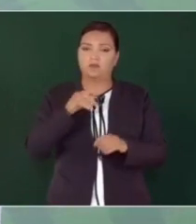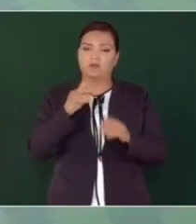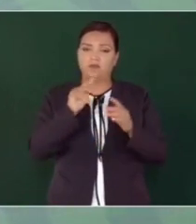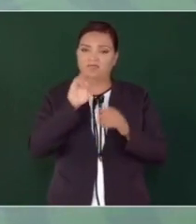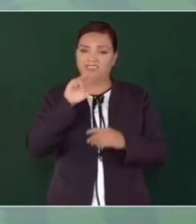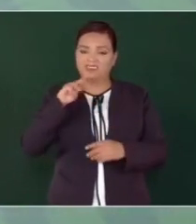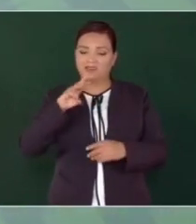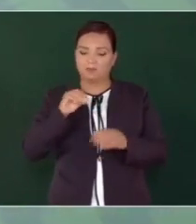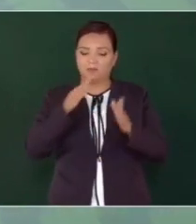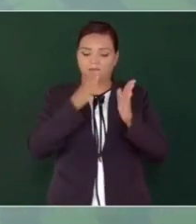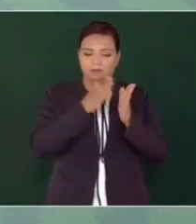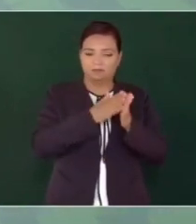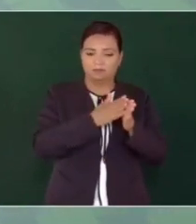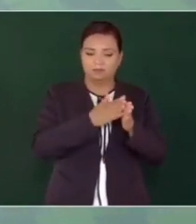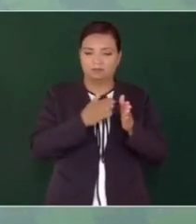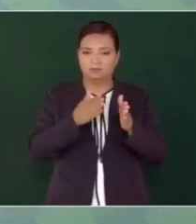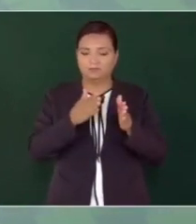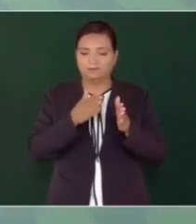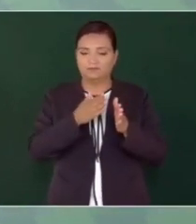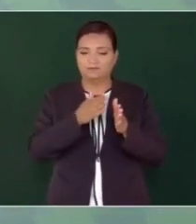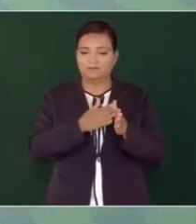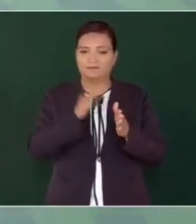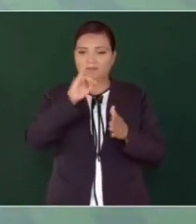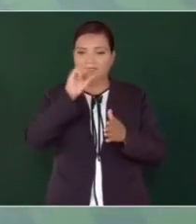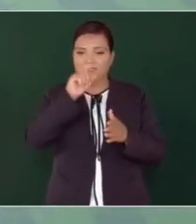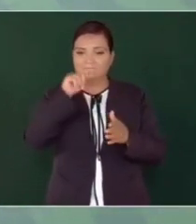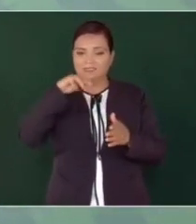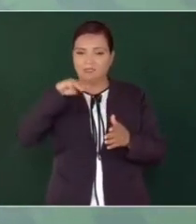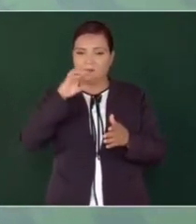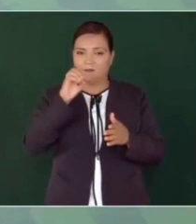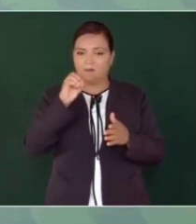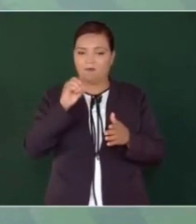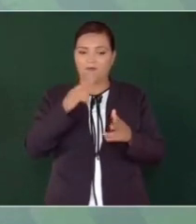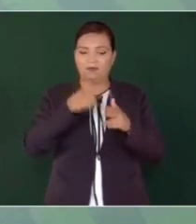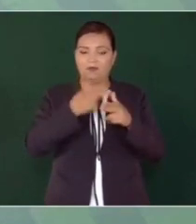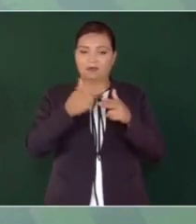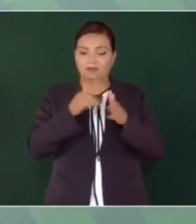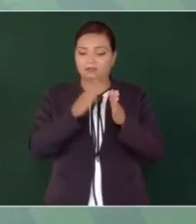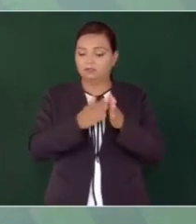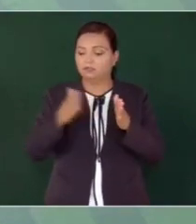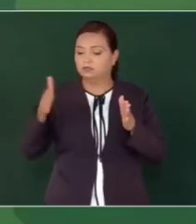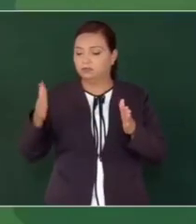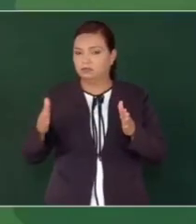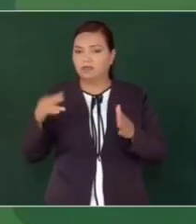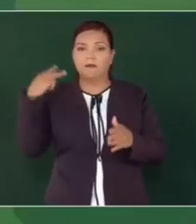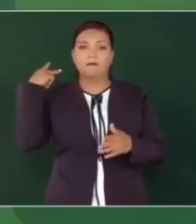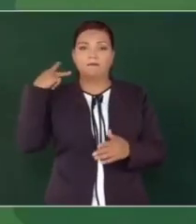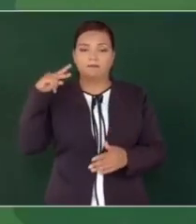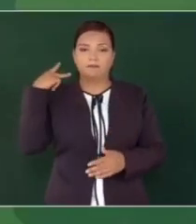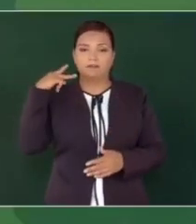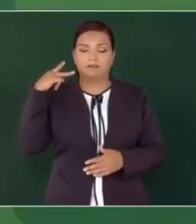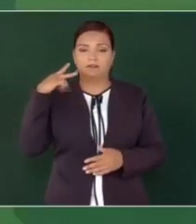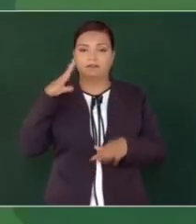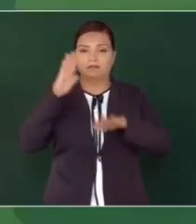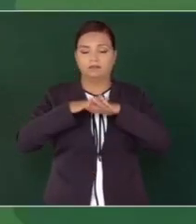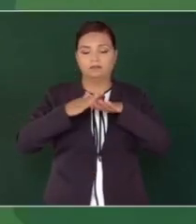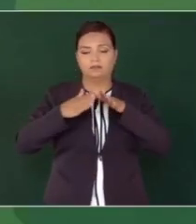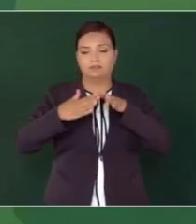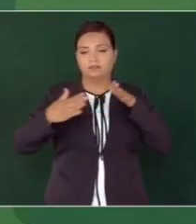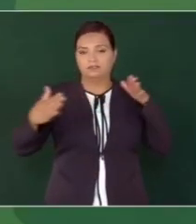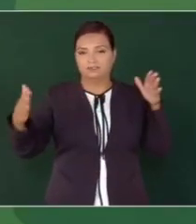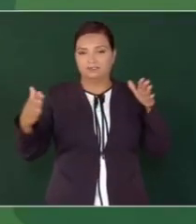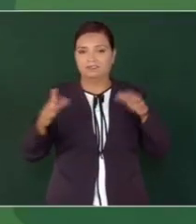del Istmo hacia Veracruz se amplía la